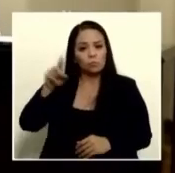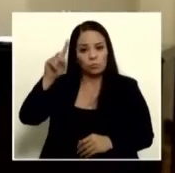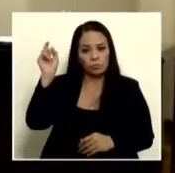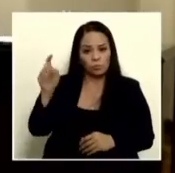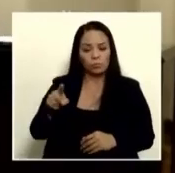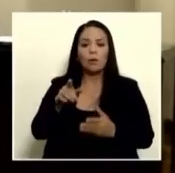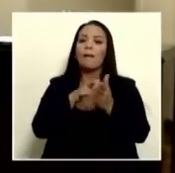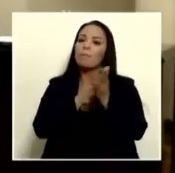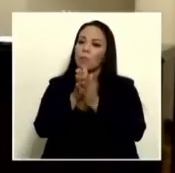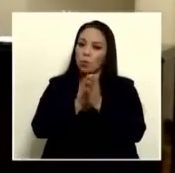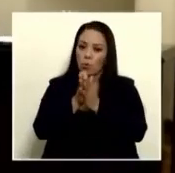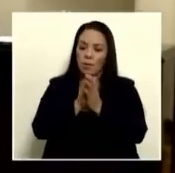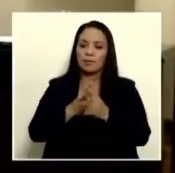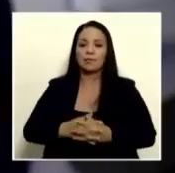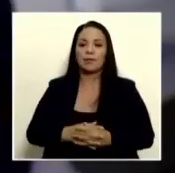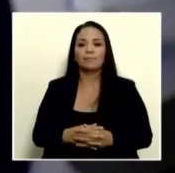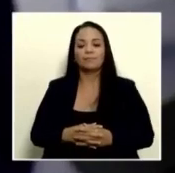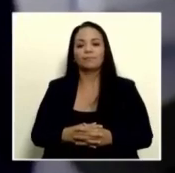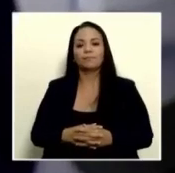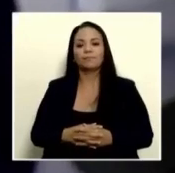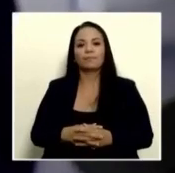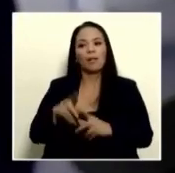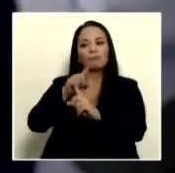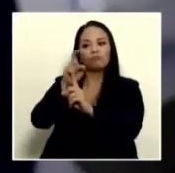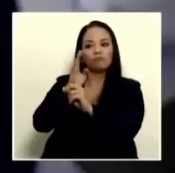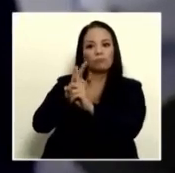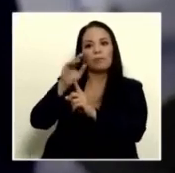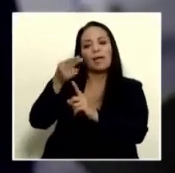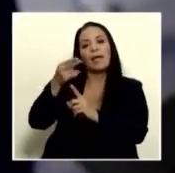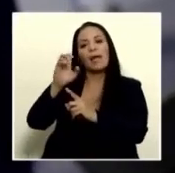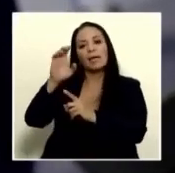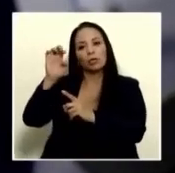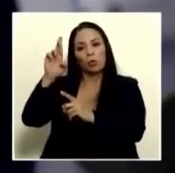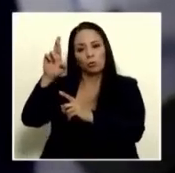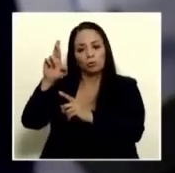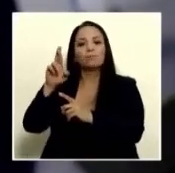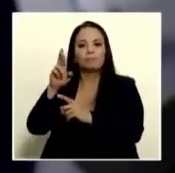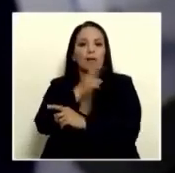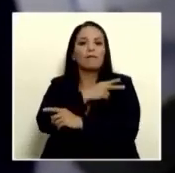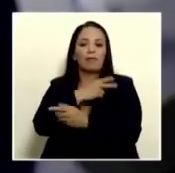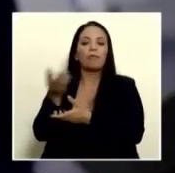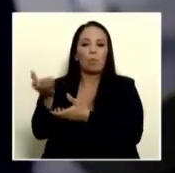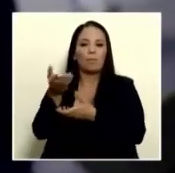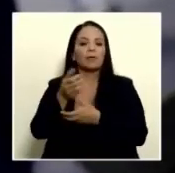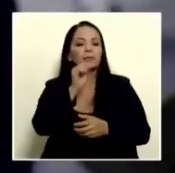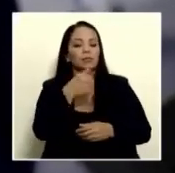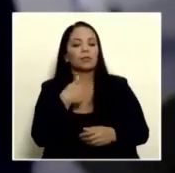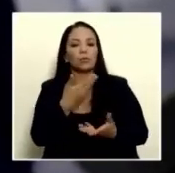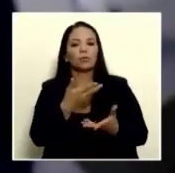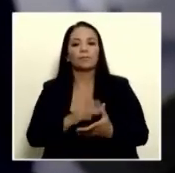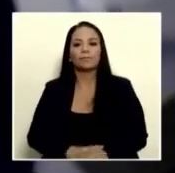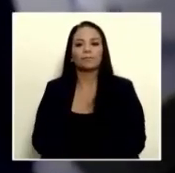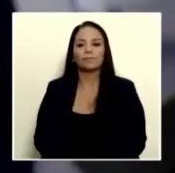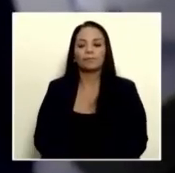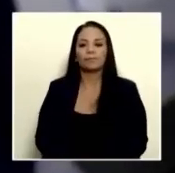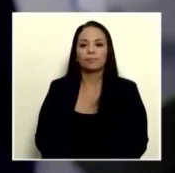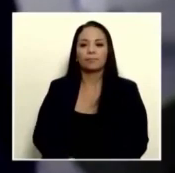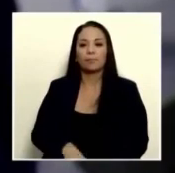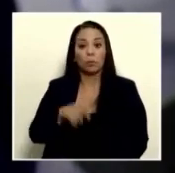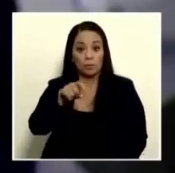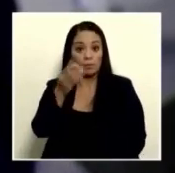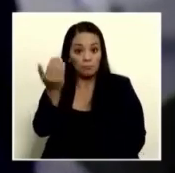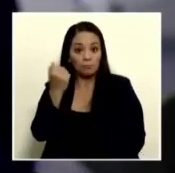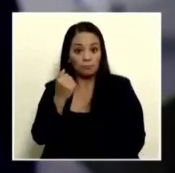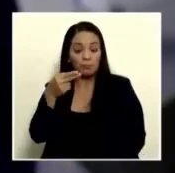quisiera aprovecharla con don Héctor Chávez el jefe de bomberos Sí señor necesita don Héctor